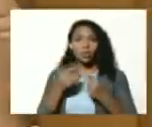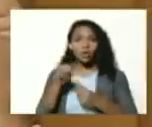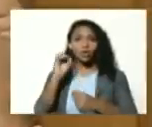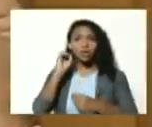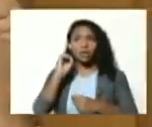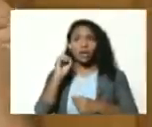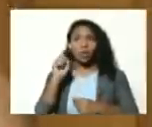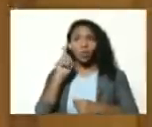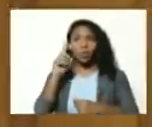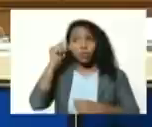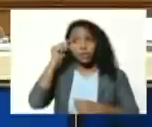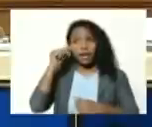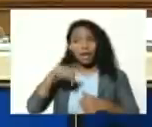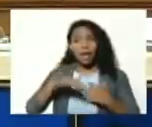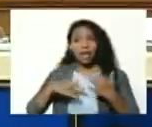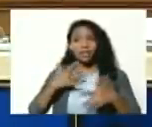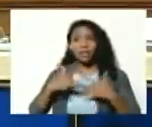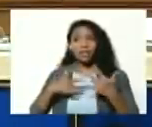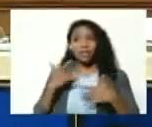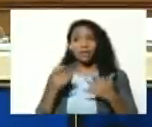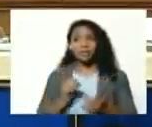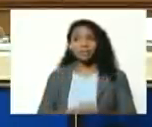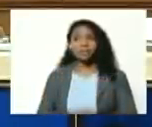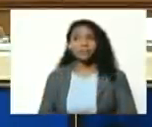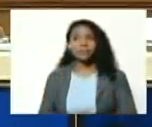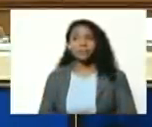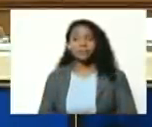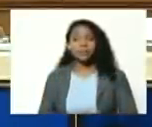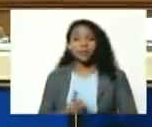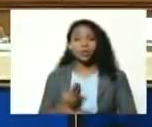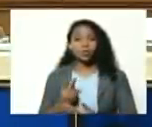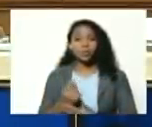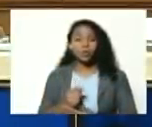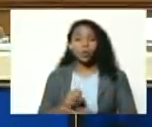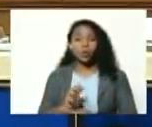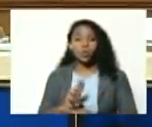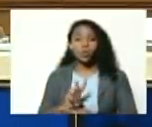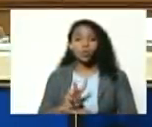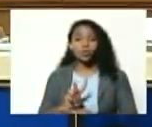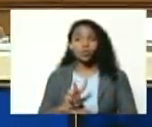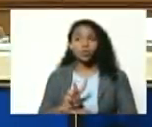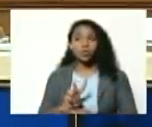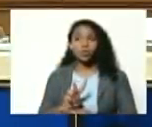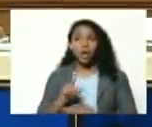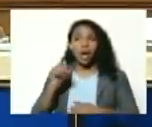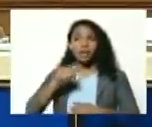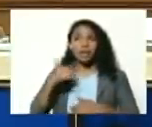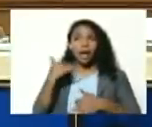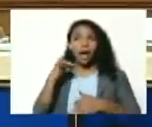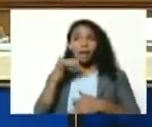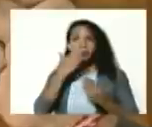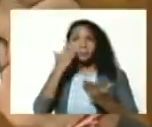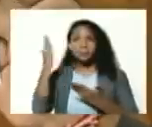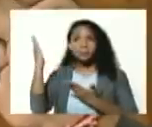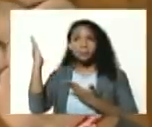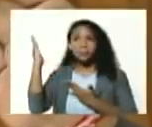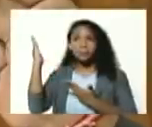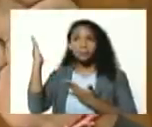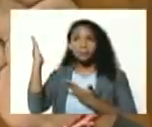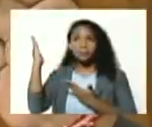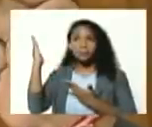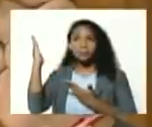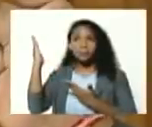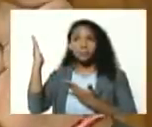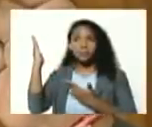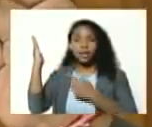sacamos aquí un día en un acto el número dos aquí está esta revista nació